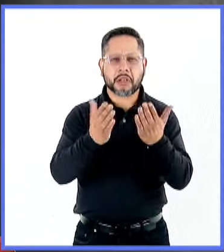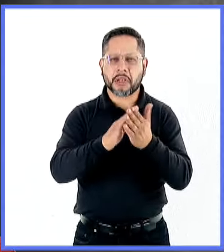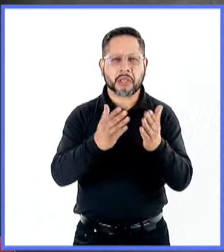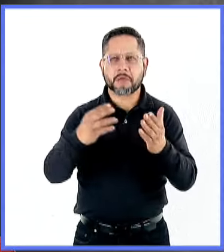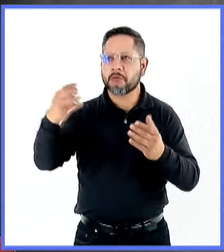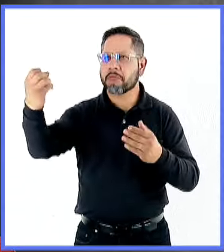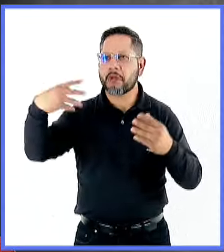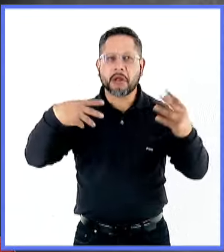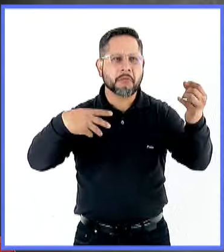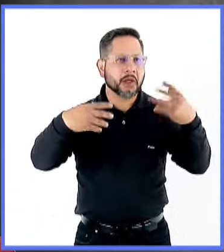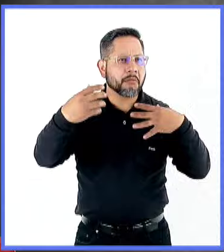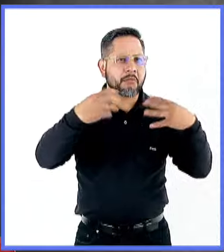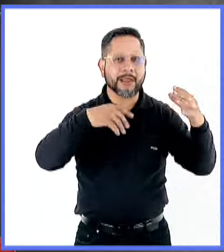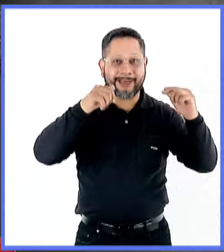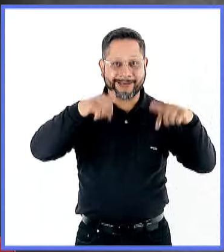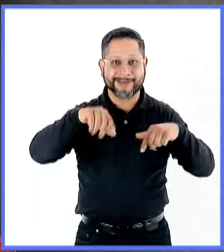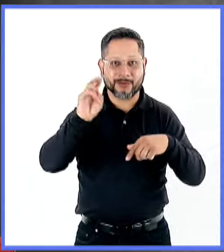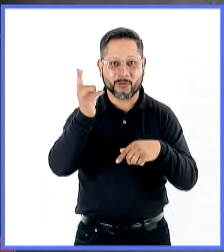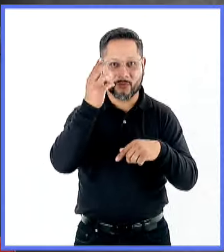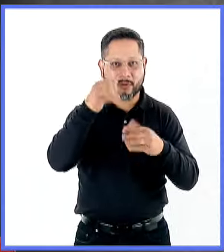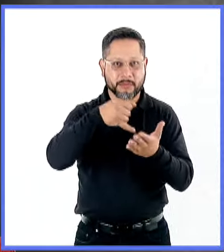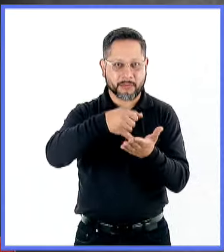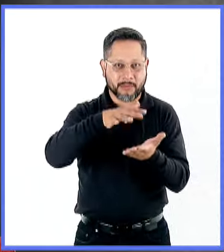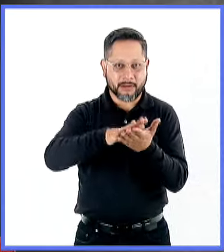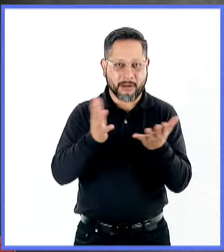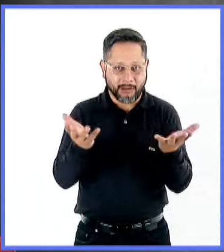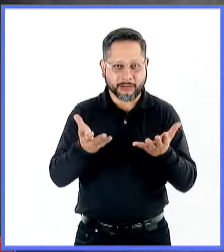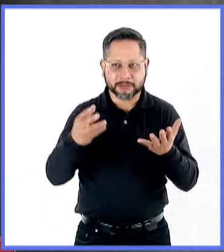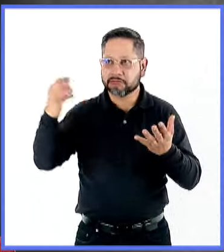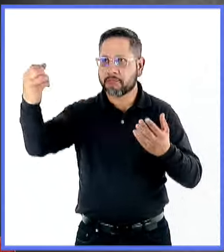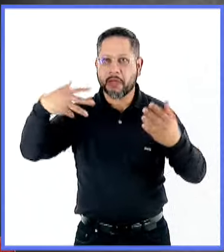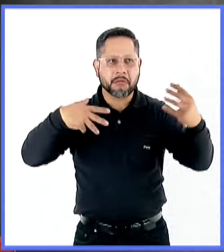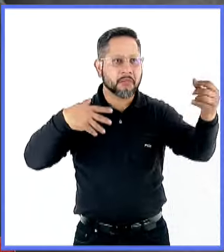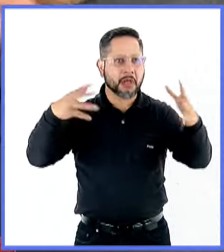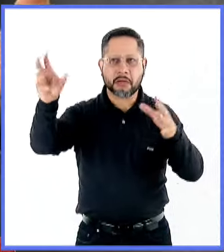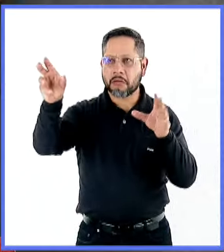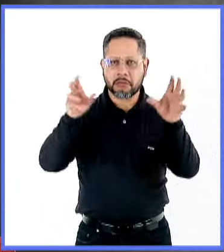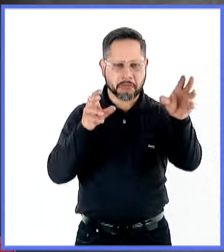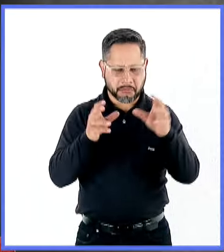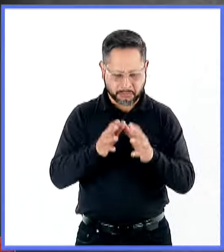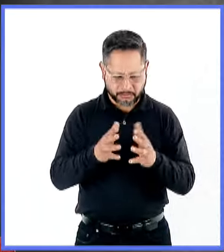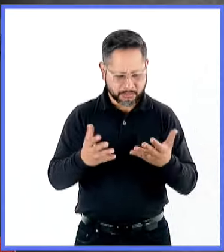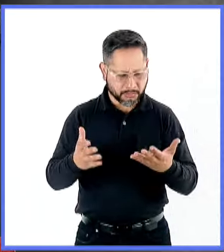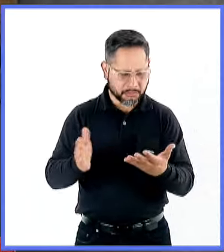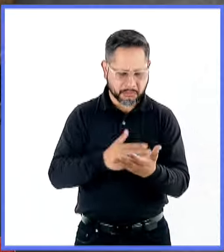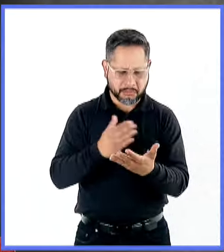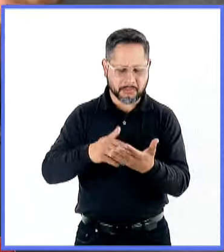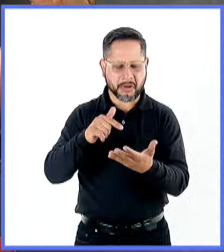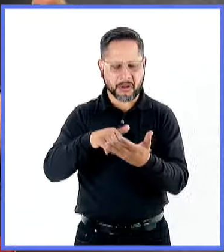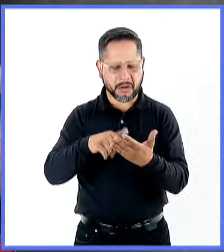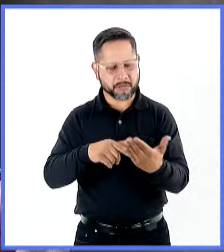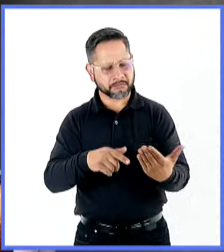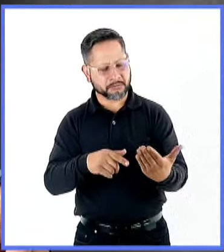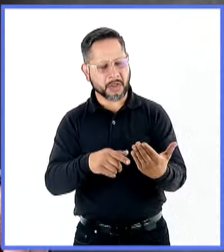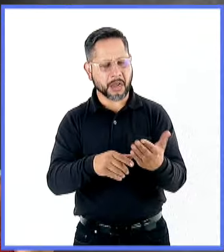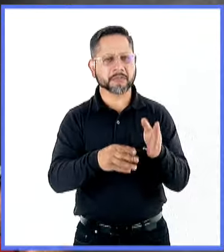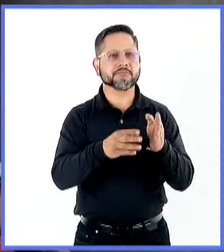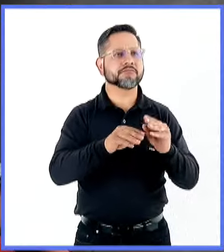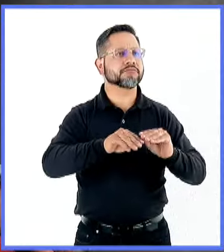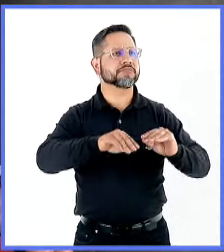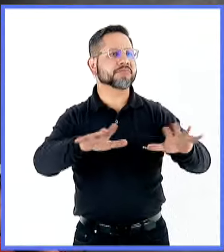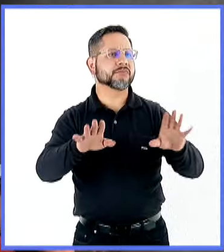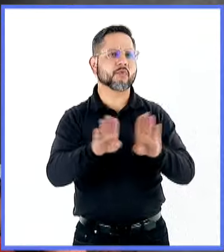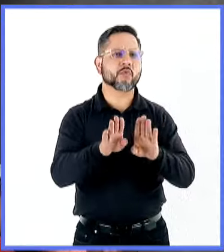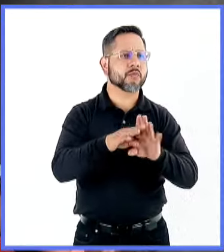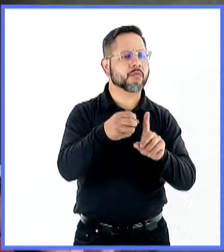se editaban en la UNAM en principio y había que, bueno, saber que existían, ver cómo se organizaba la distribución.